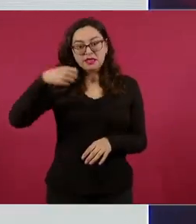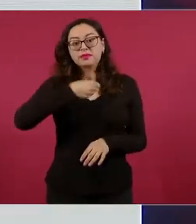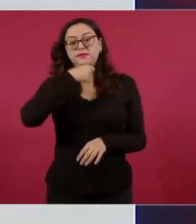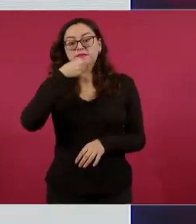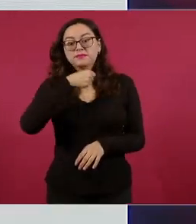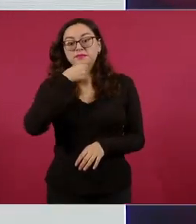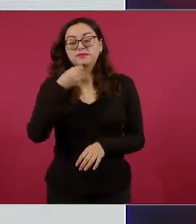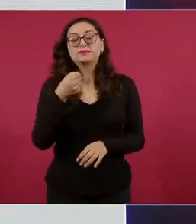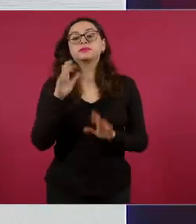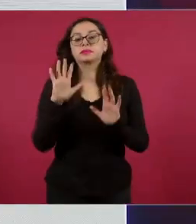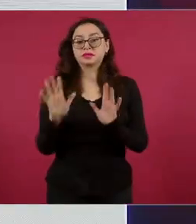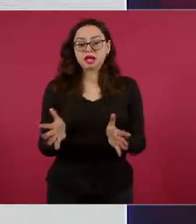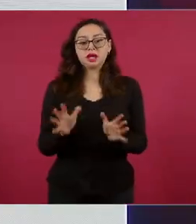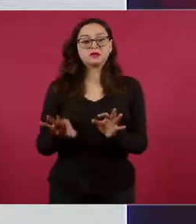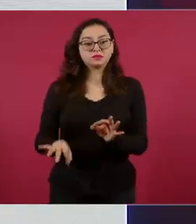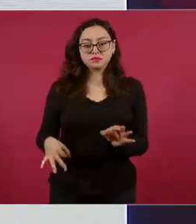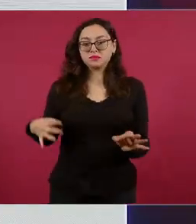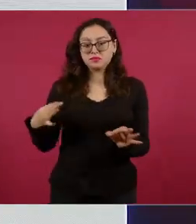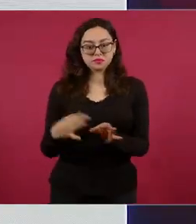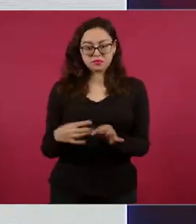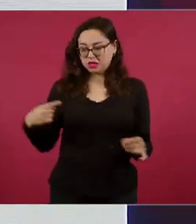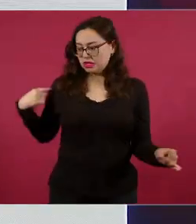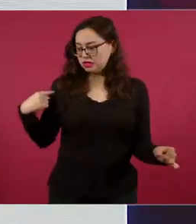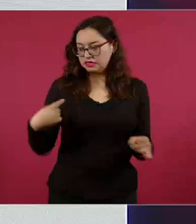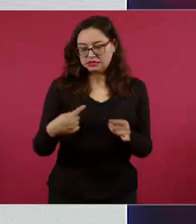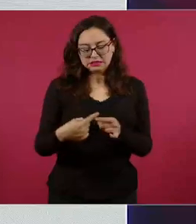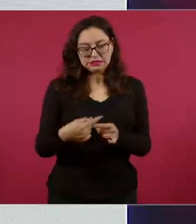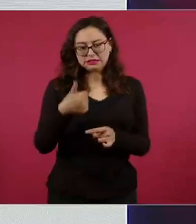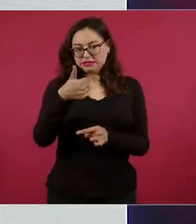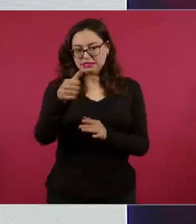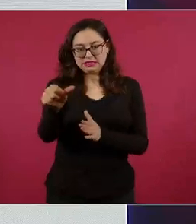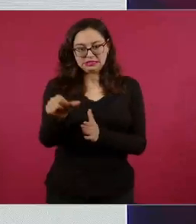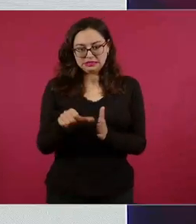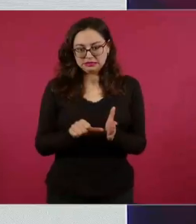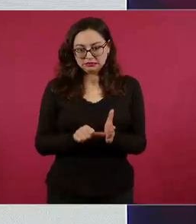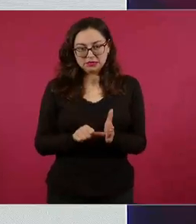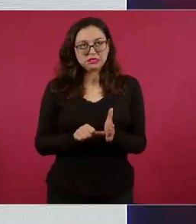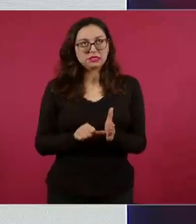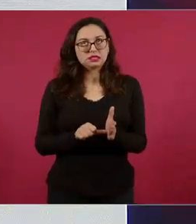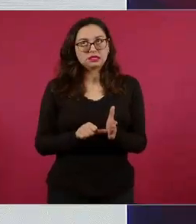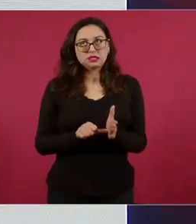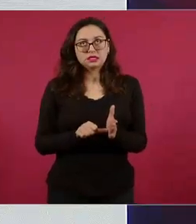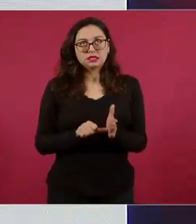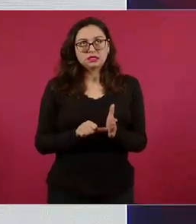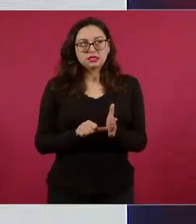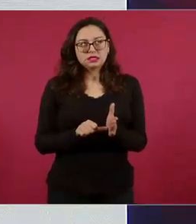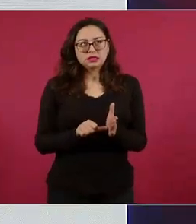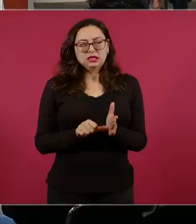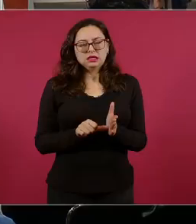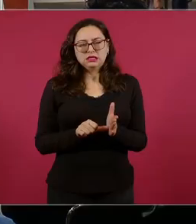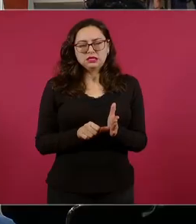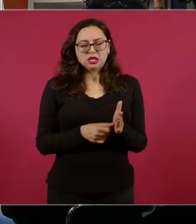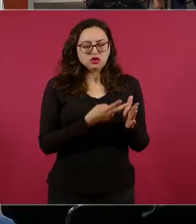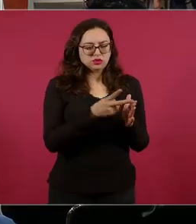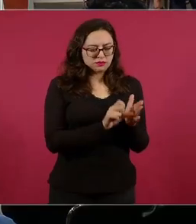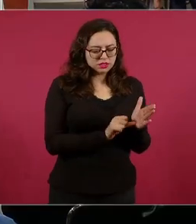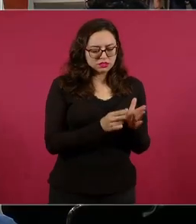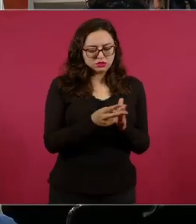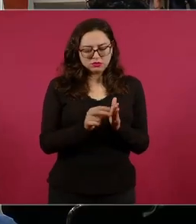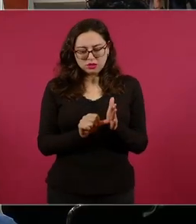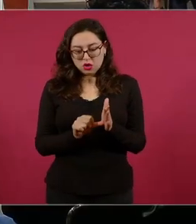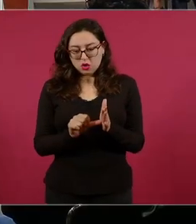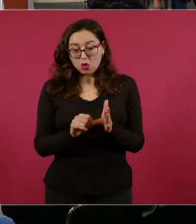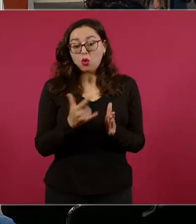que ya se terminó de pagar, el bimestre que fue julio y agosto.